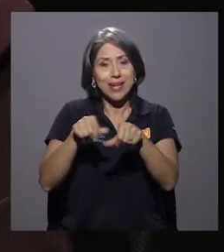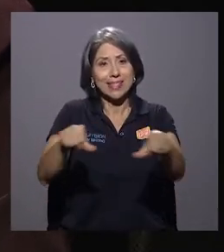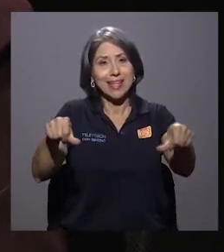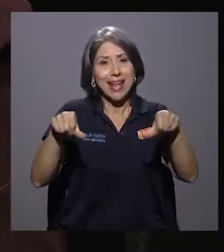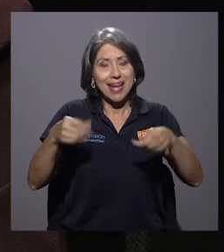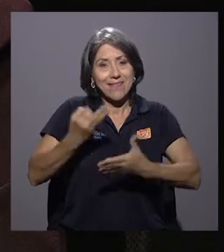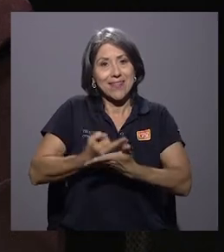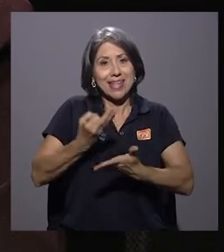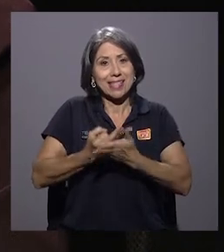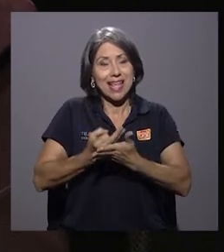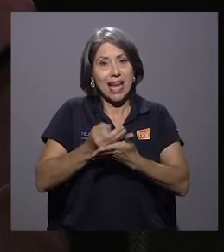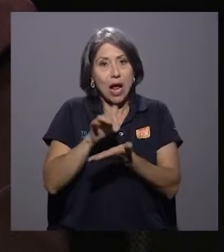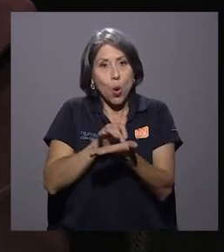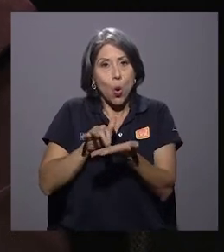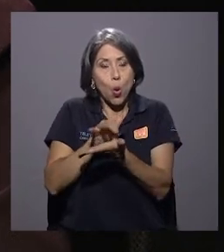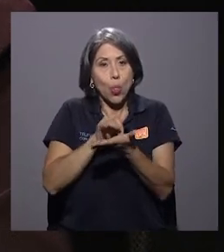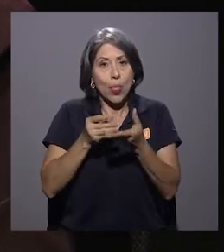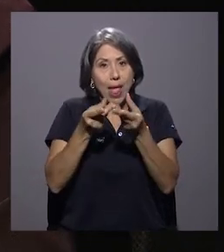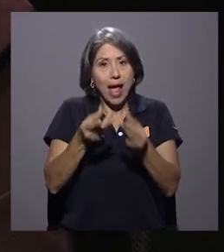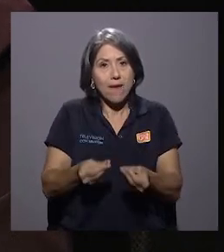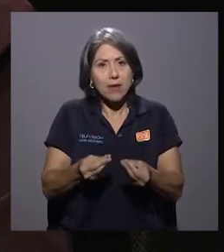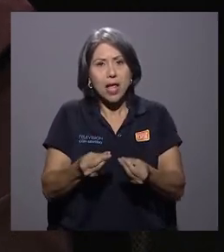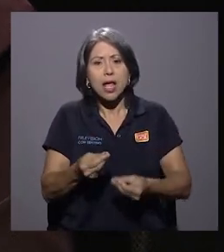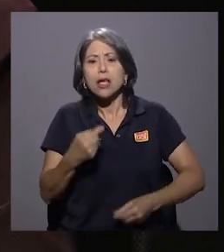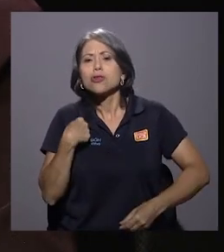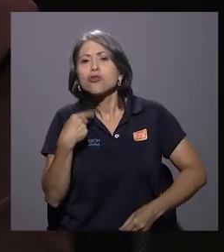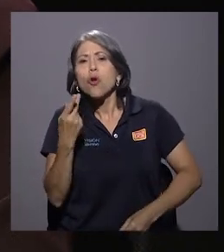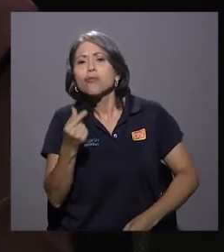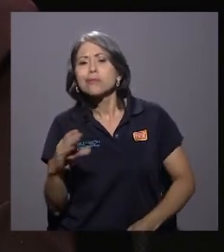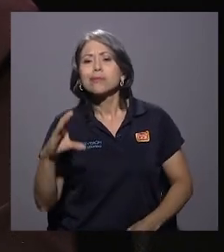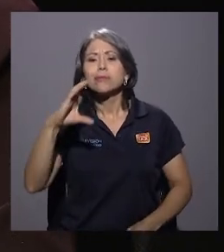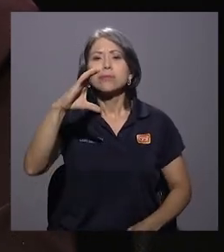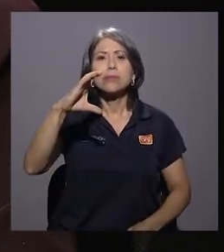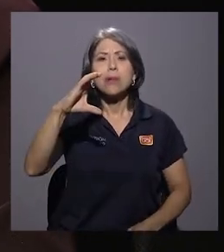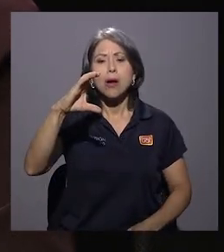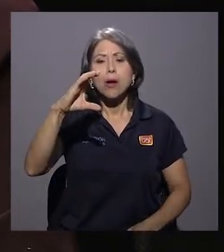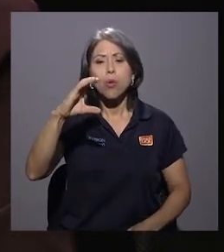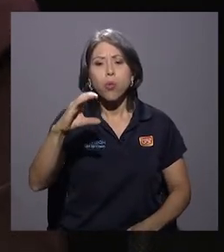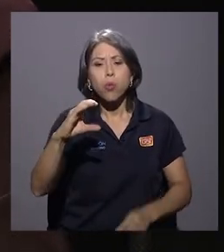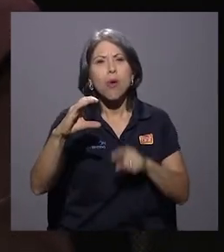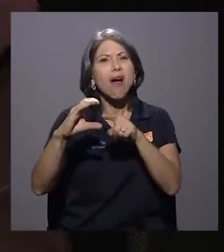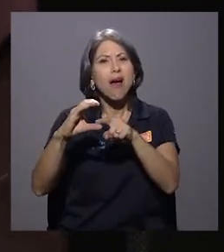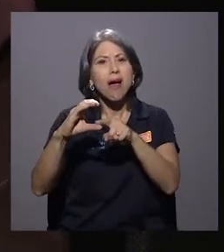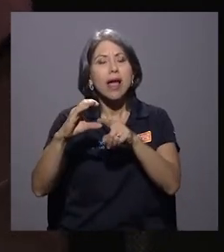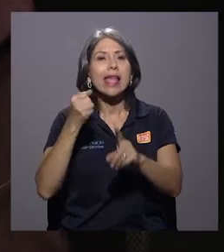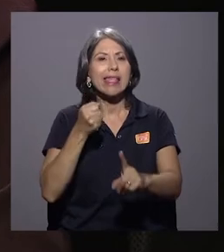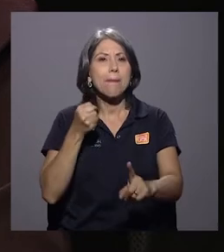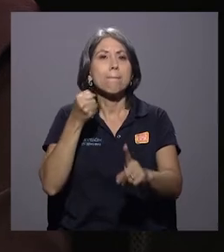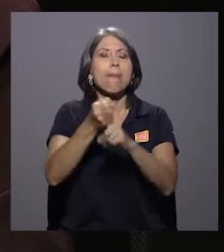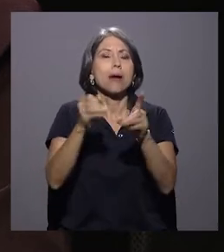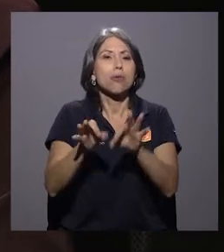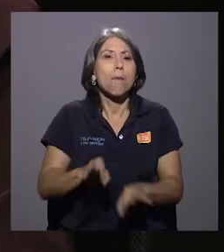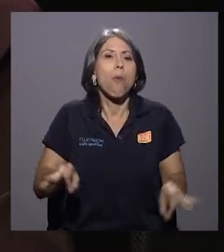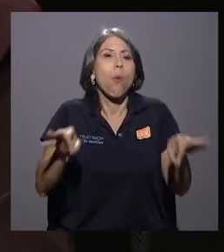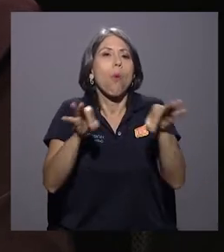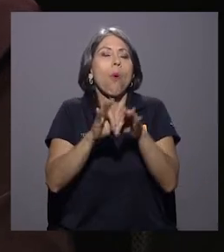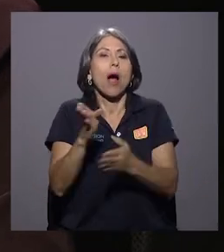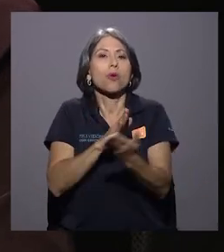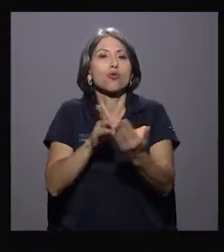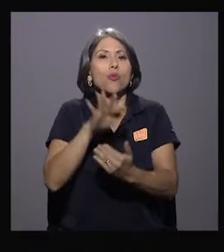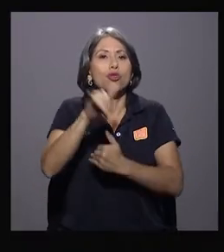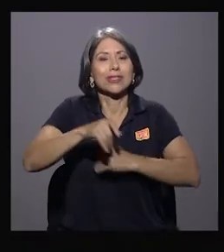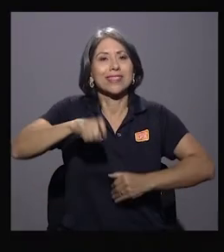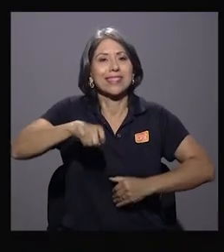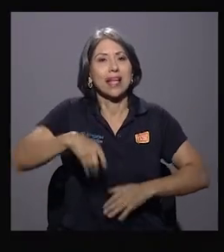área financiera contable, que esa disminución tuvo un impacto significativo en algunos proyectos que son necesarios para la